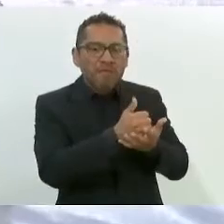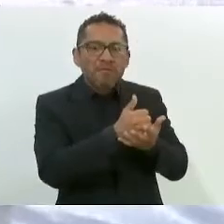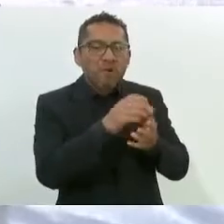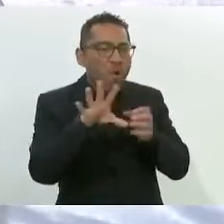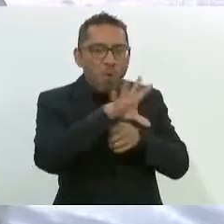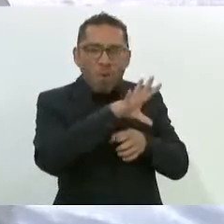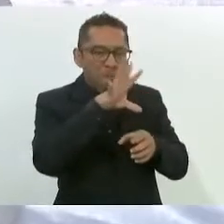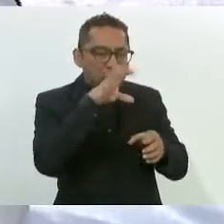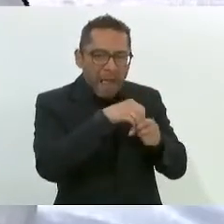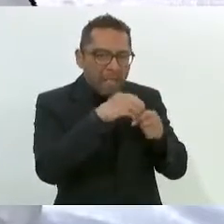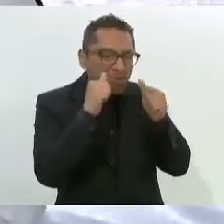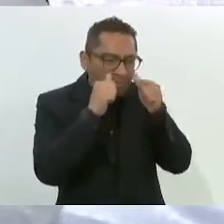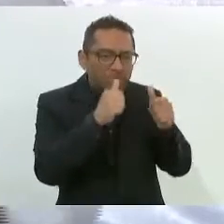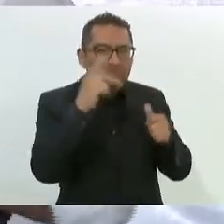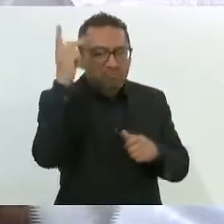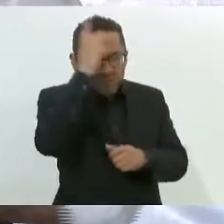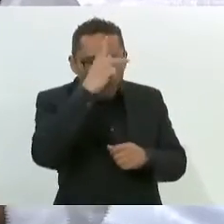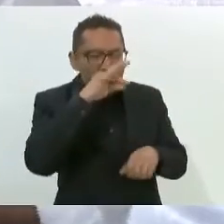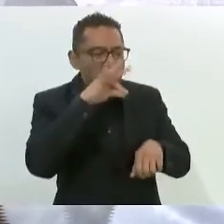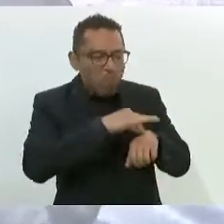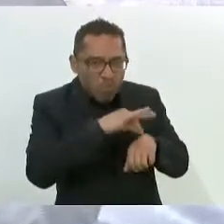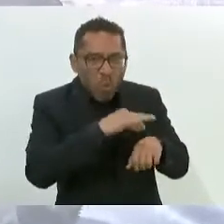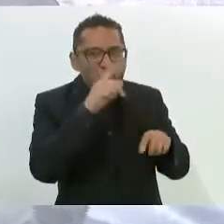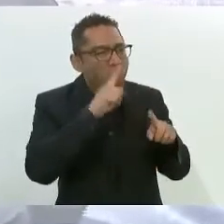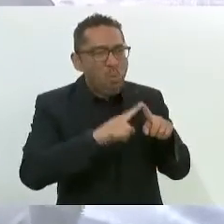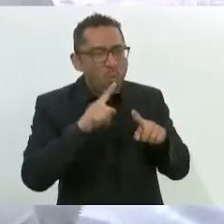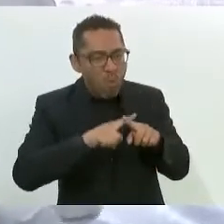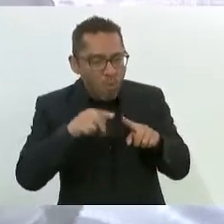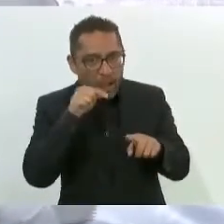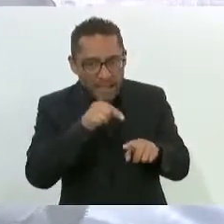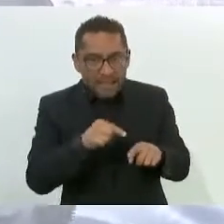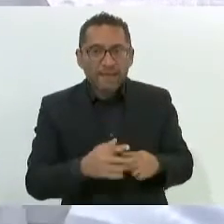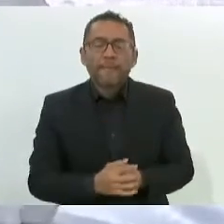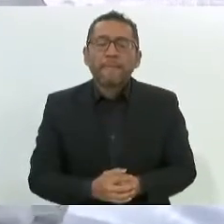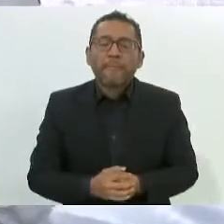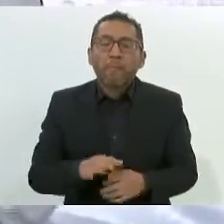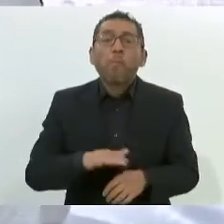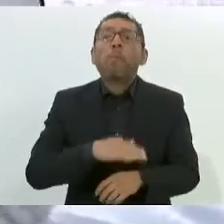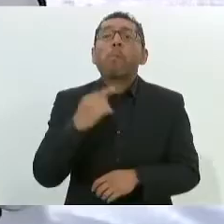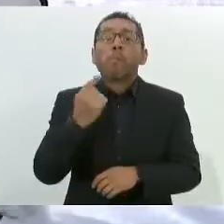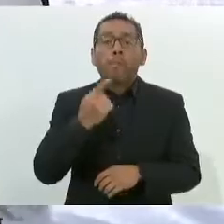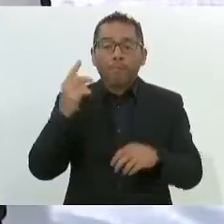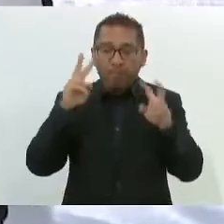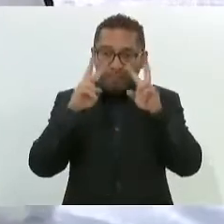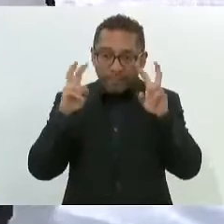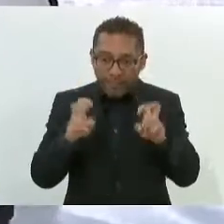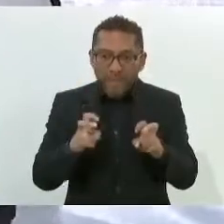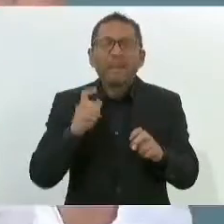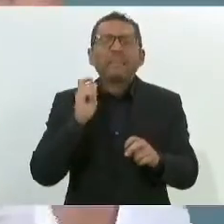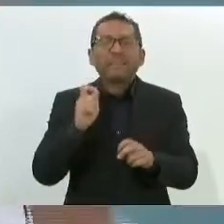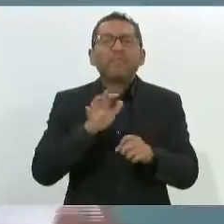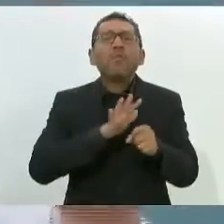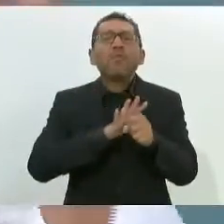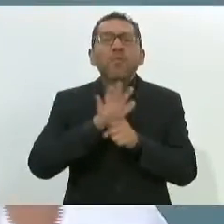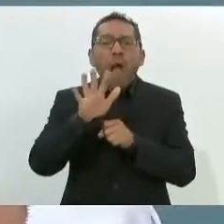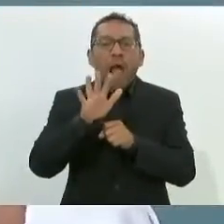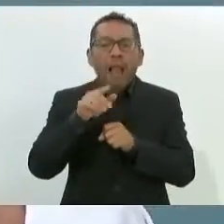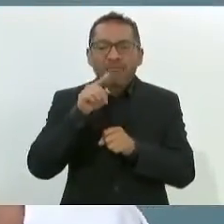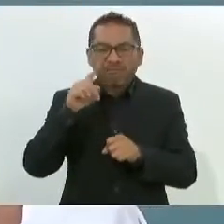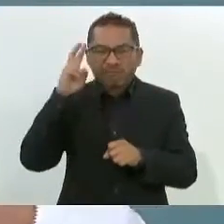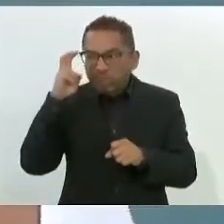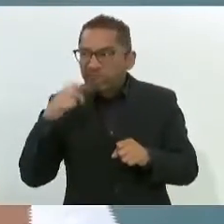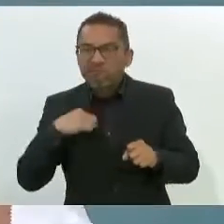tarea, de lo contrario, no paramos porque el tema es el pleito por la venta de la droga,